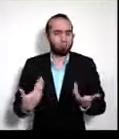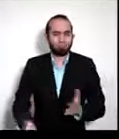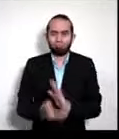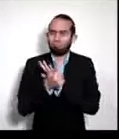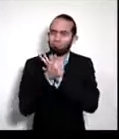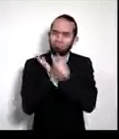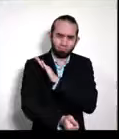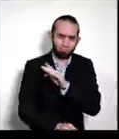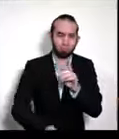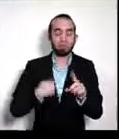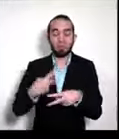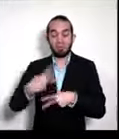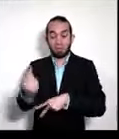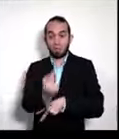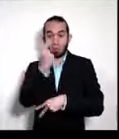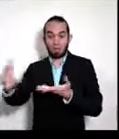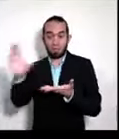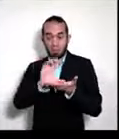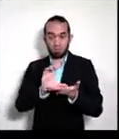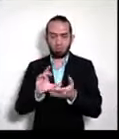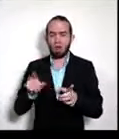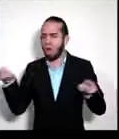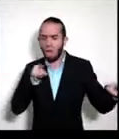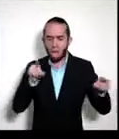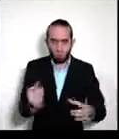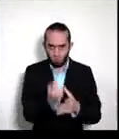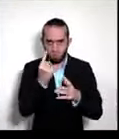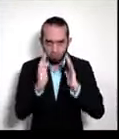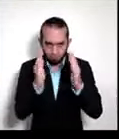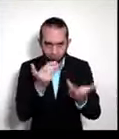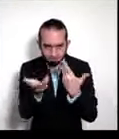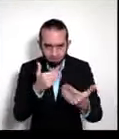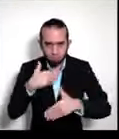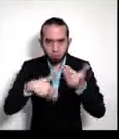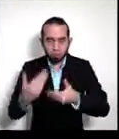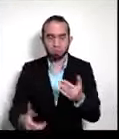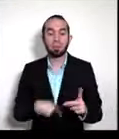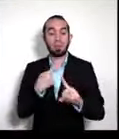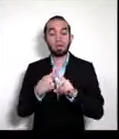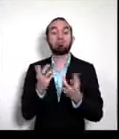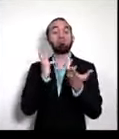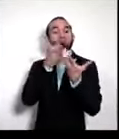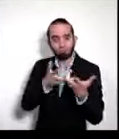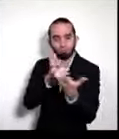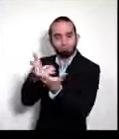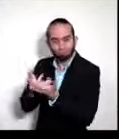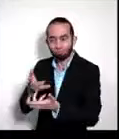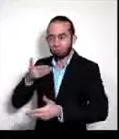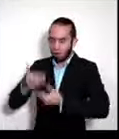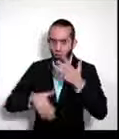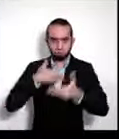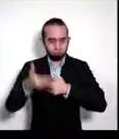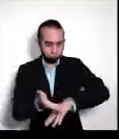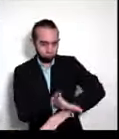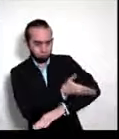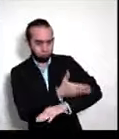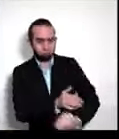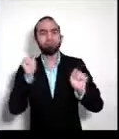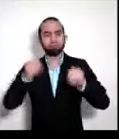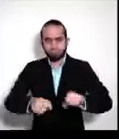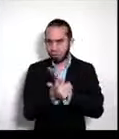única de inversión, la capacidad de adaptación que se ha demostrado en Procómer conforme ha evolucionado con las diferentes